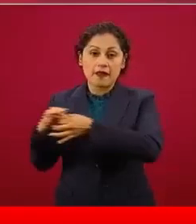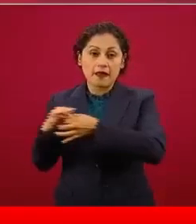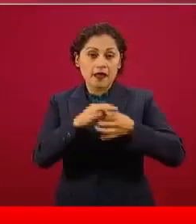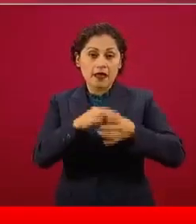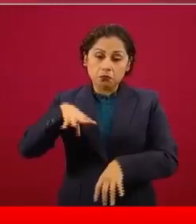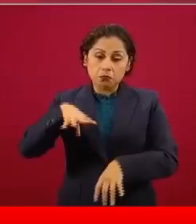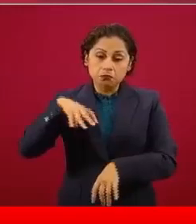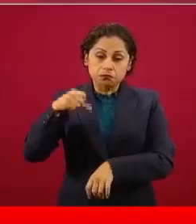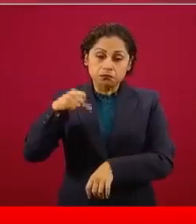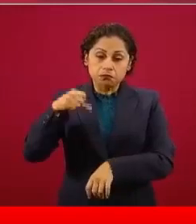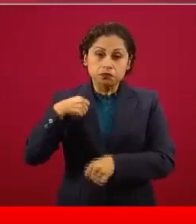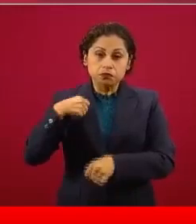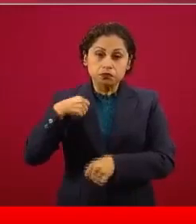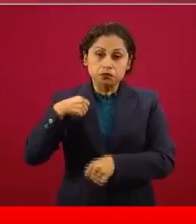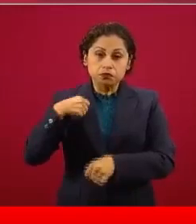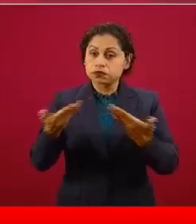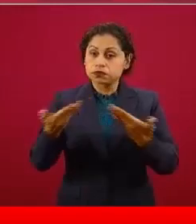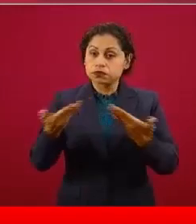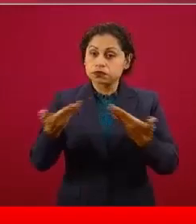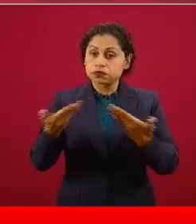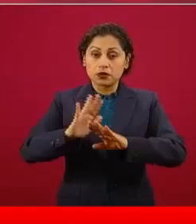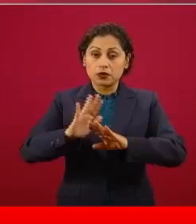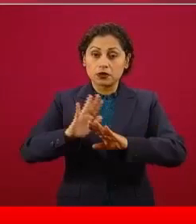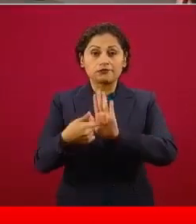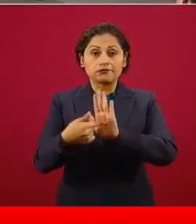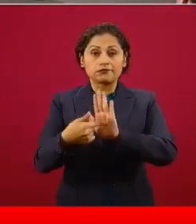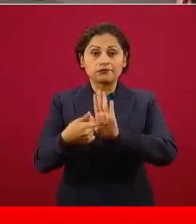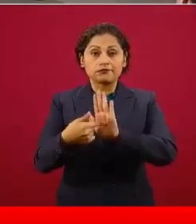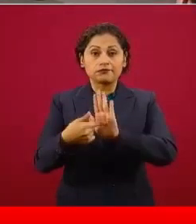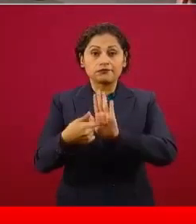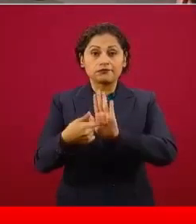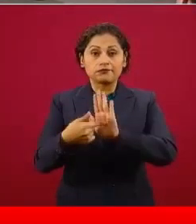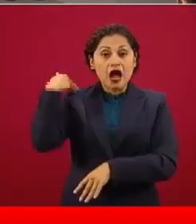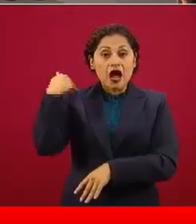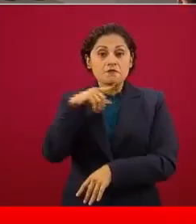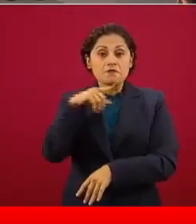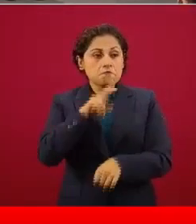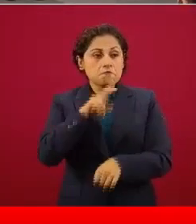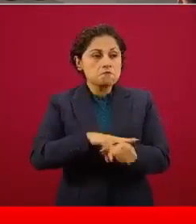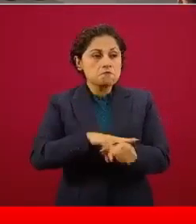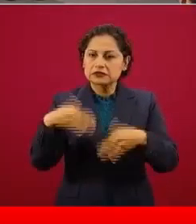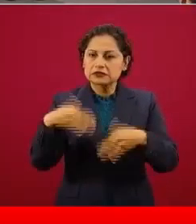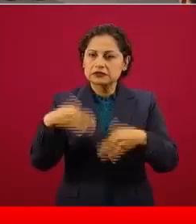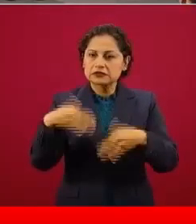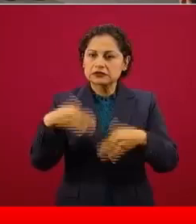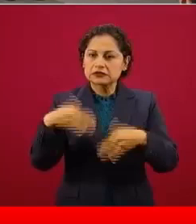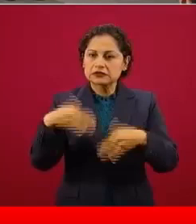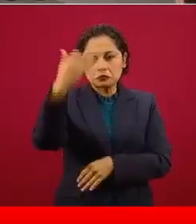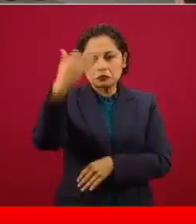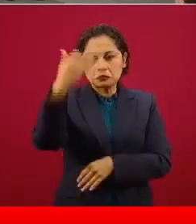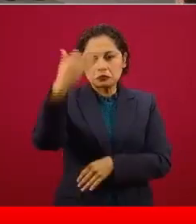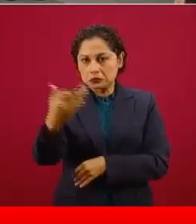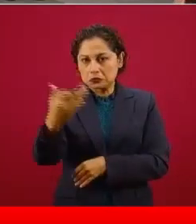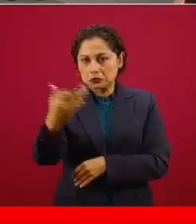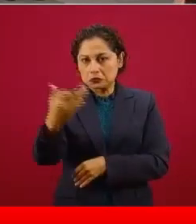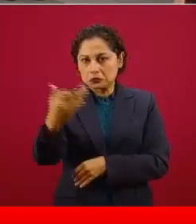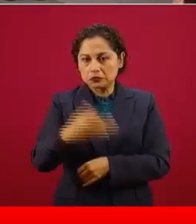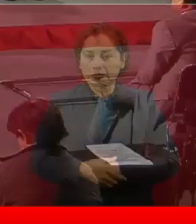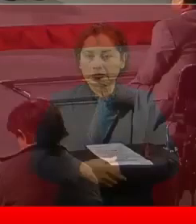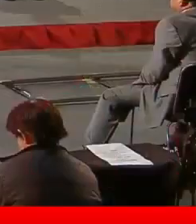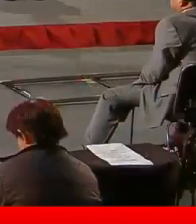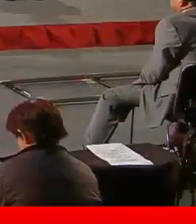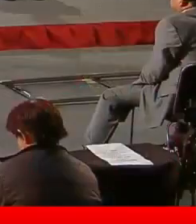En épocas regulares seguramente esto nos hubiera tomado meses, quizá años. Si pueden pasar a la siguiente.